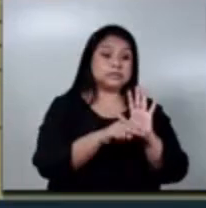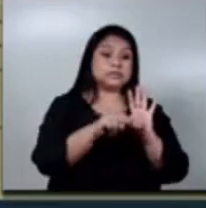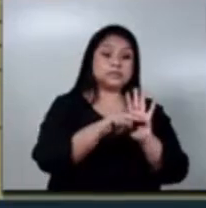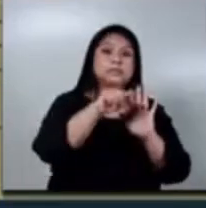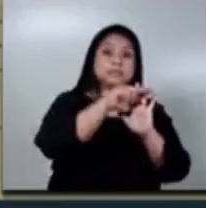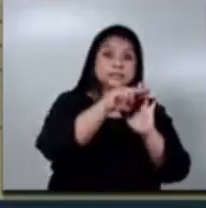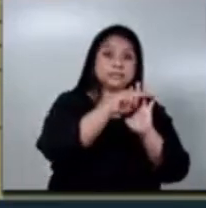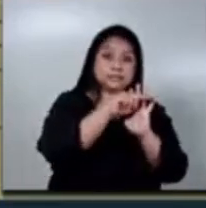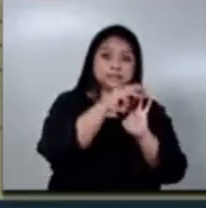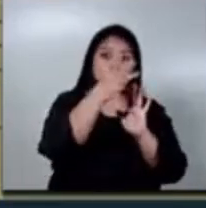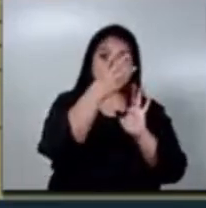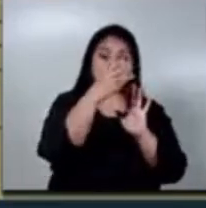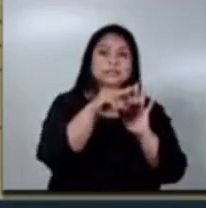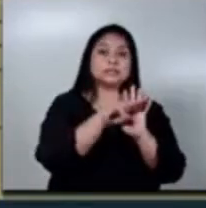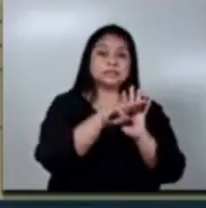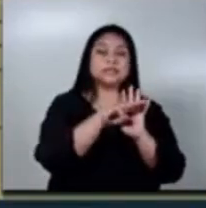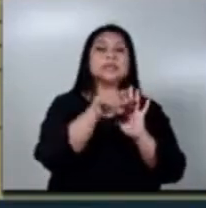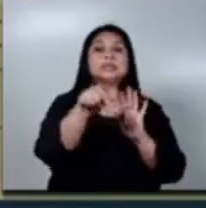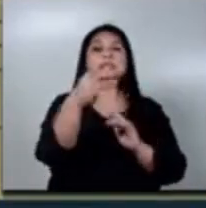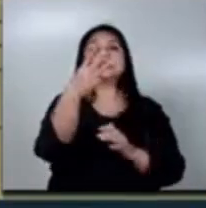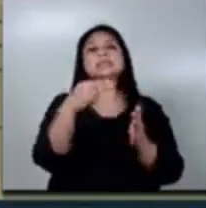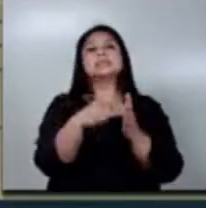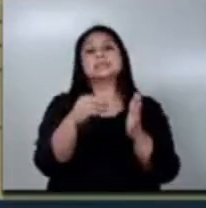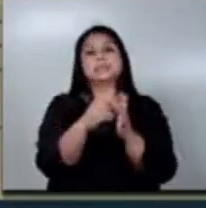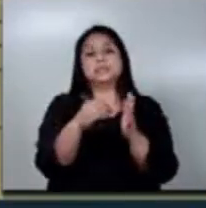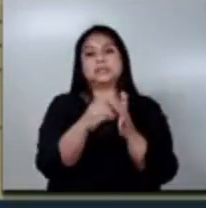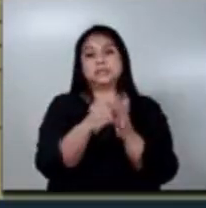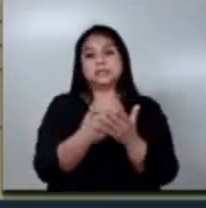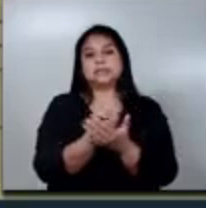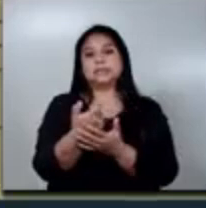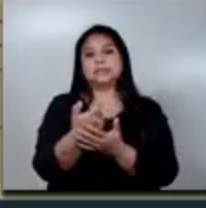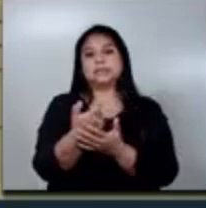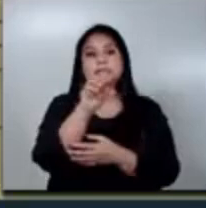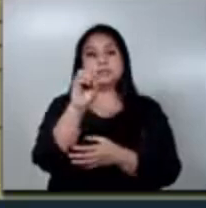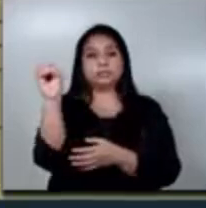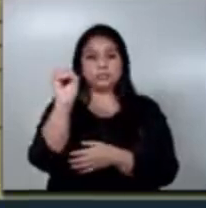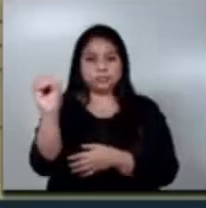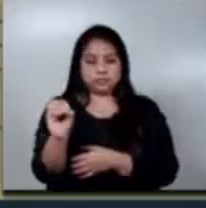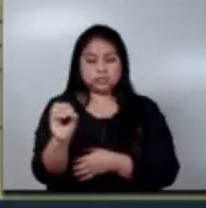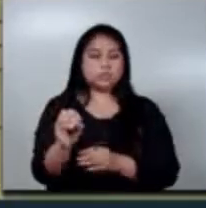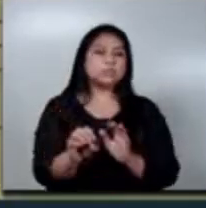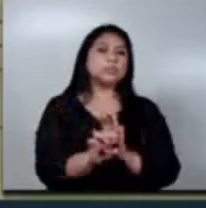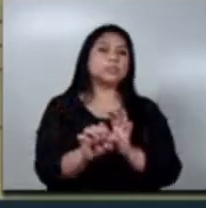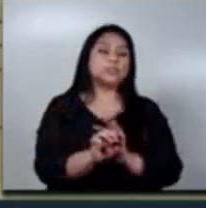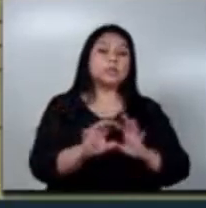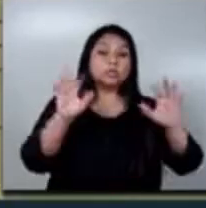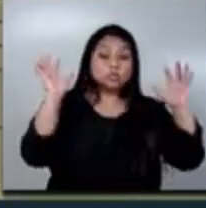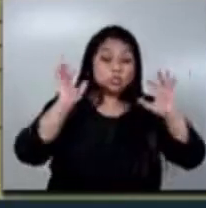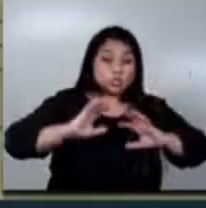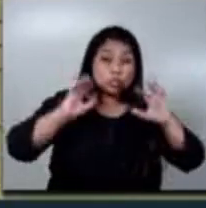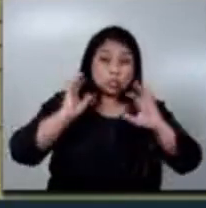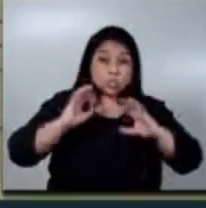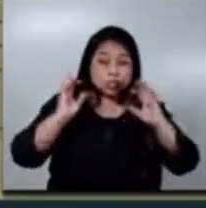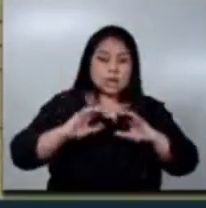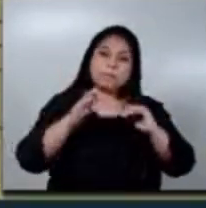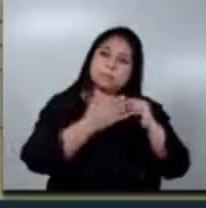100%, equivalente a 3.000 quetzales. En el caso de la lluvia, que es una cobertura durante todo el año,